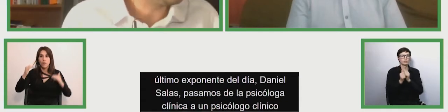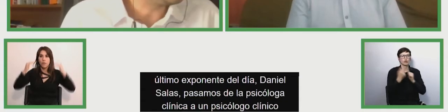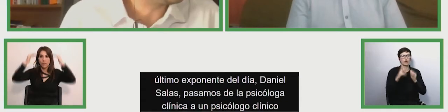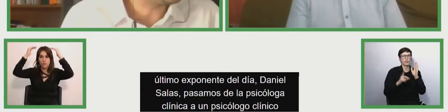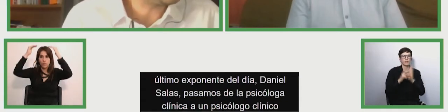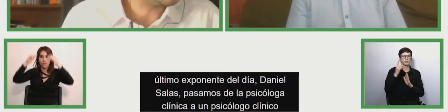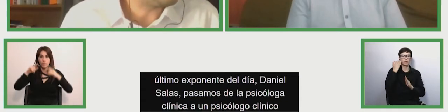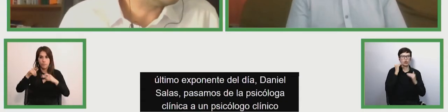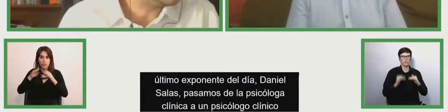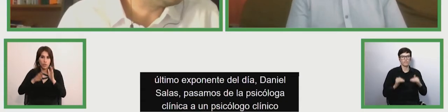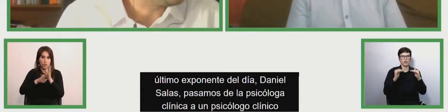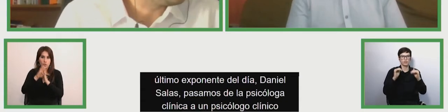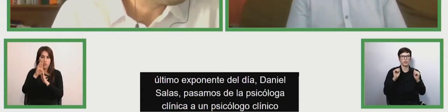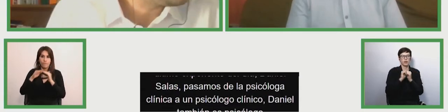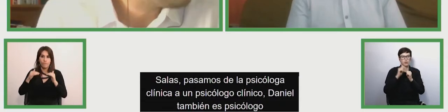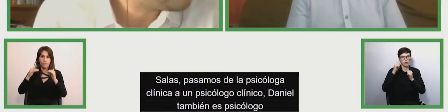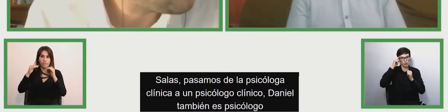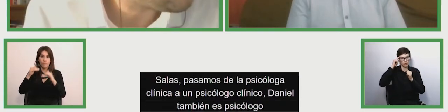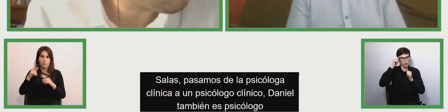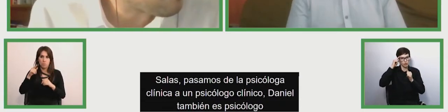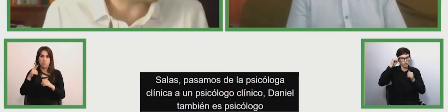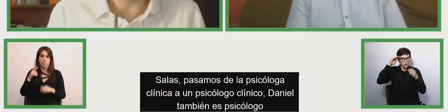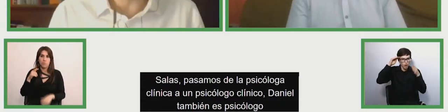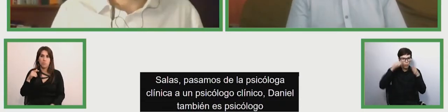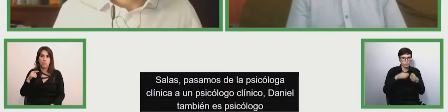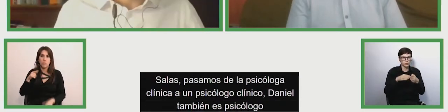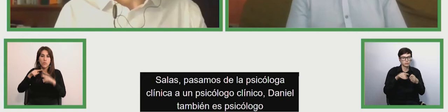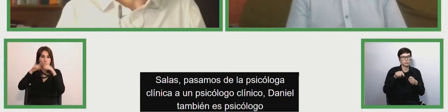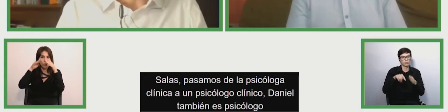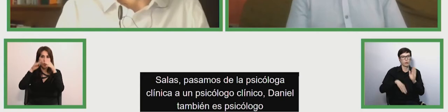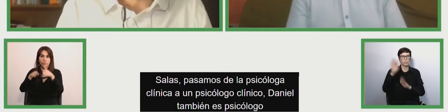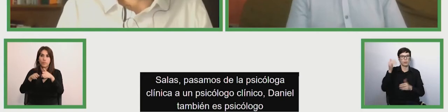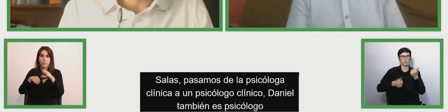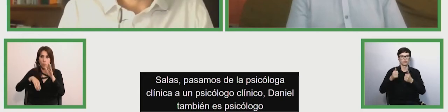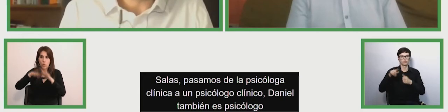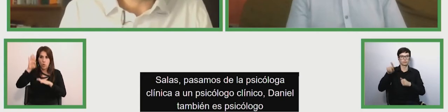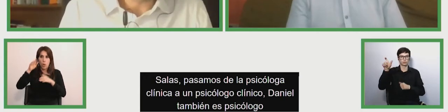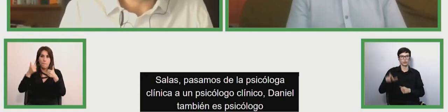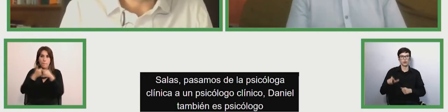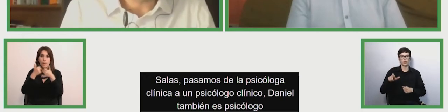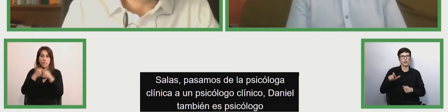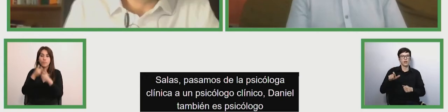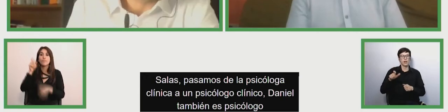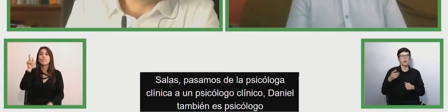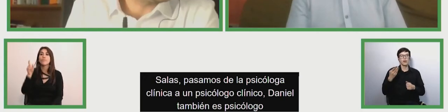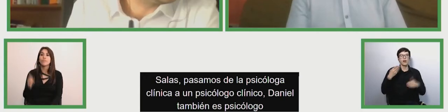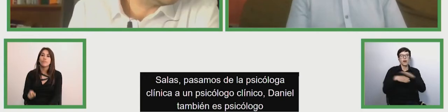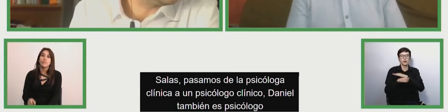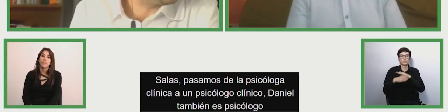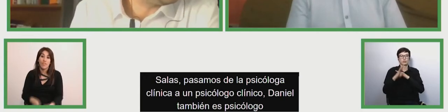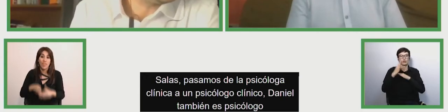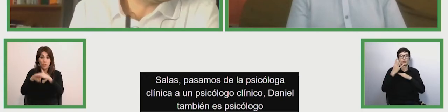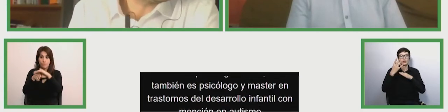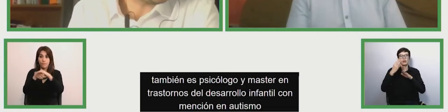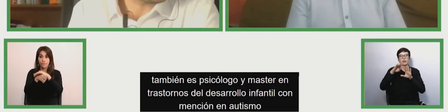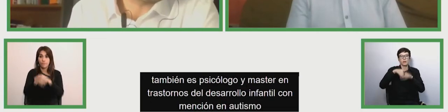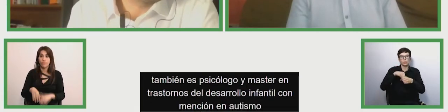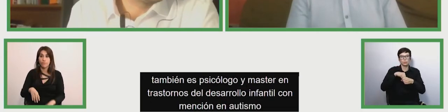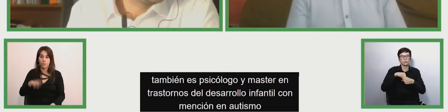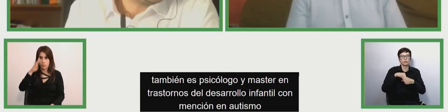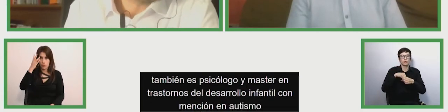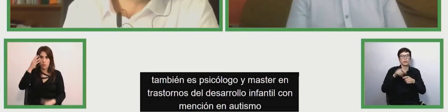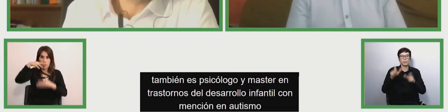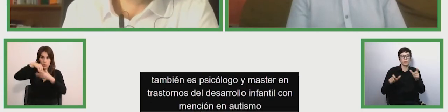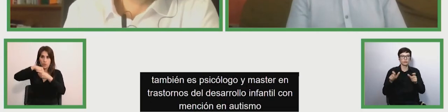con mención en autismo, con amplia experiencia y formación para la atención integral de las personas con discapacidad intelectual y de desarrollo.